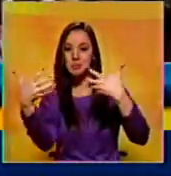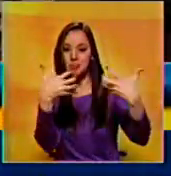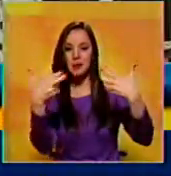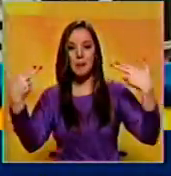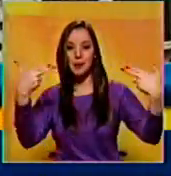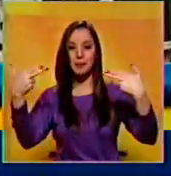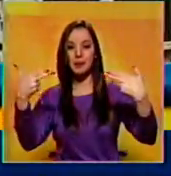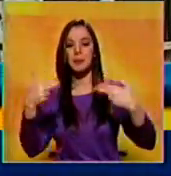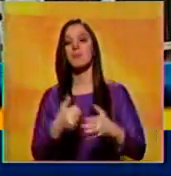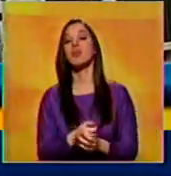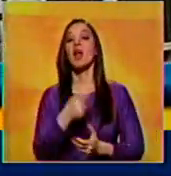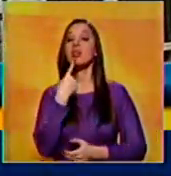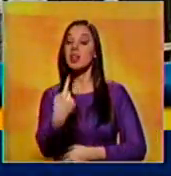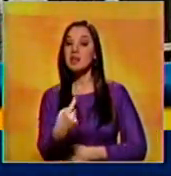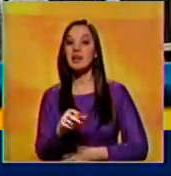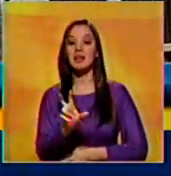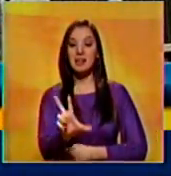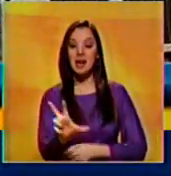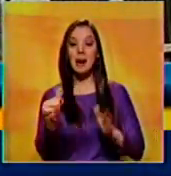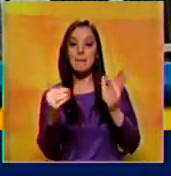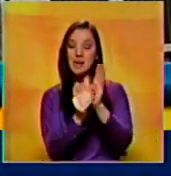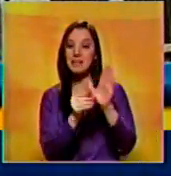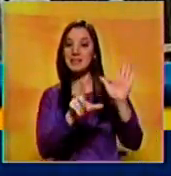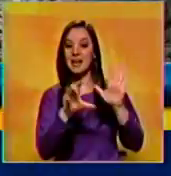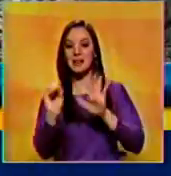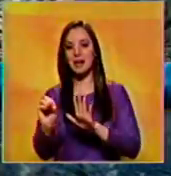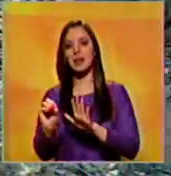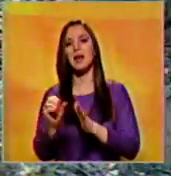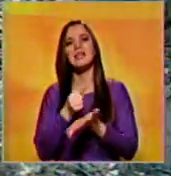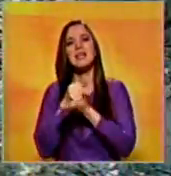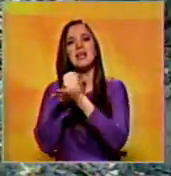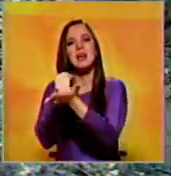unos 370.000 menores necesitan ayuda psicológica.